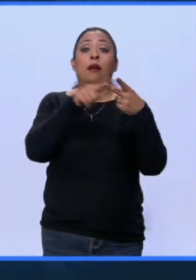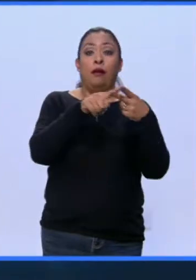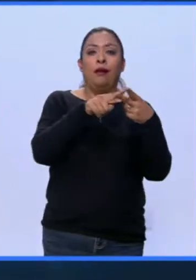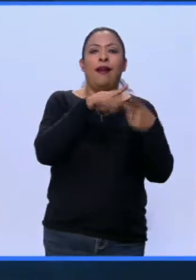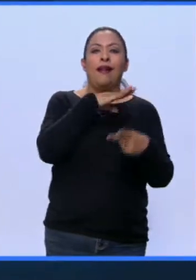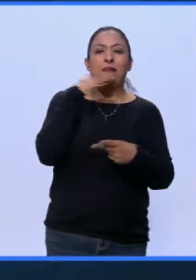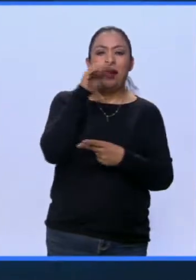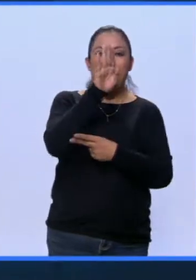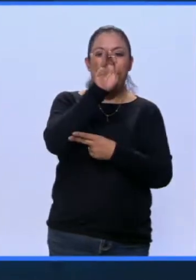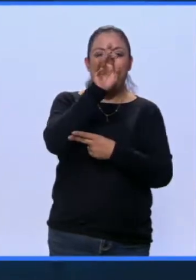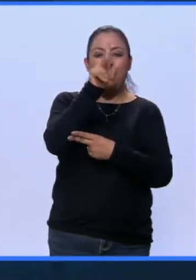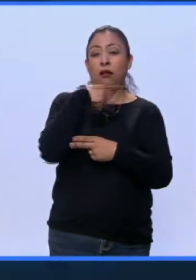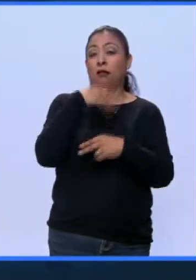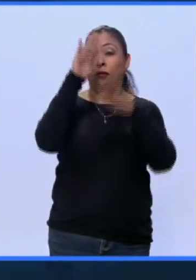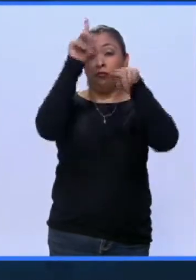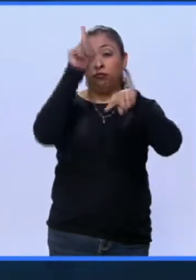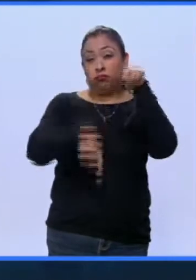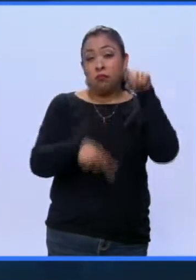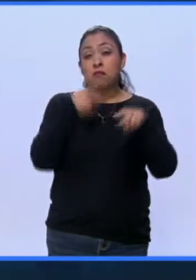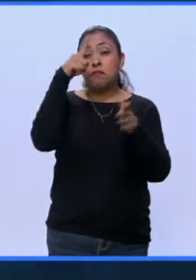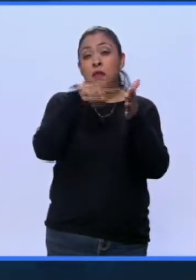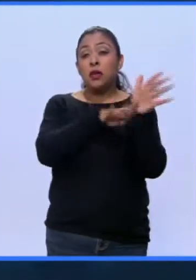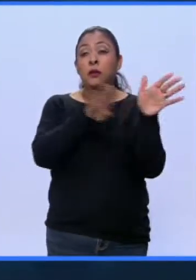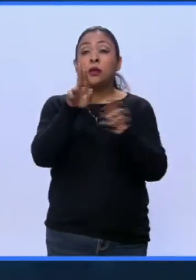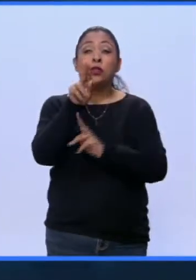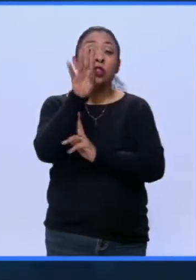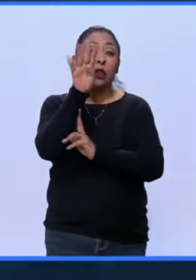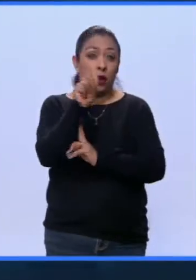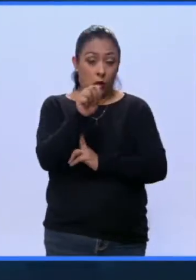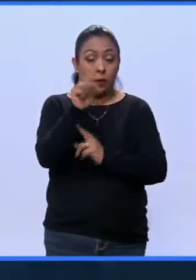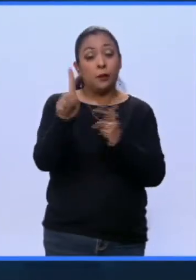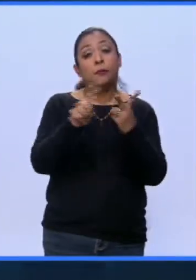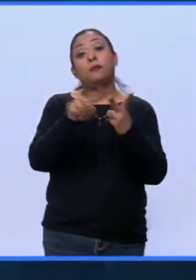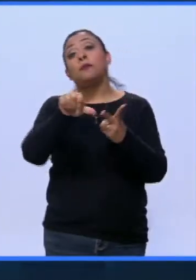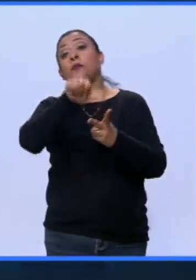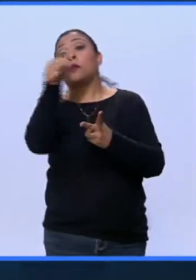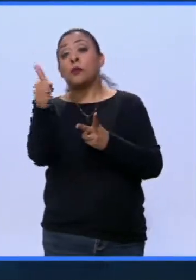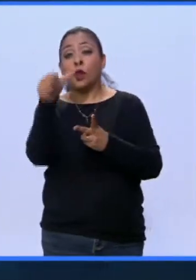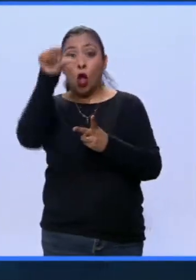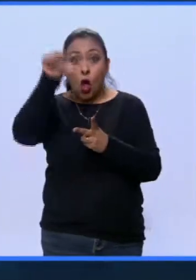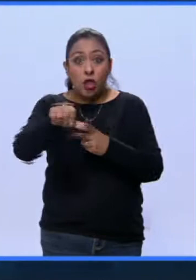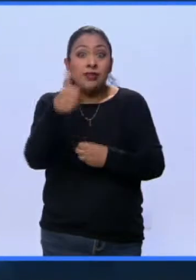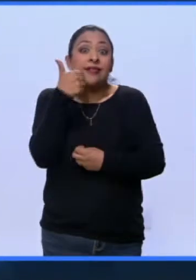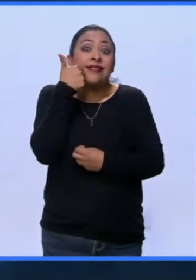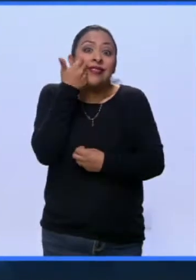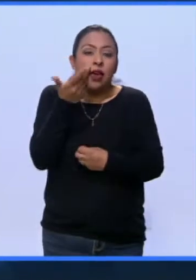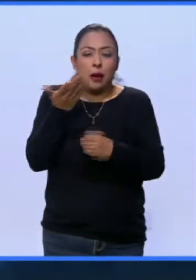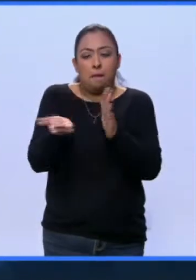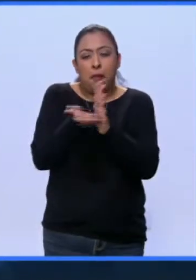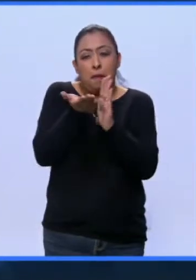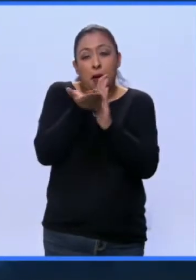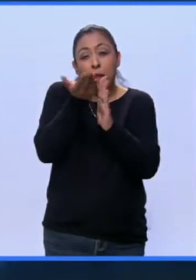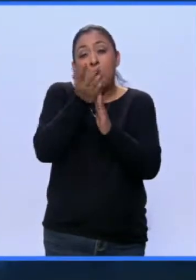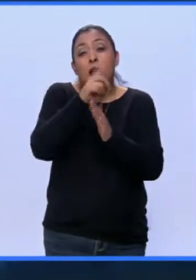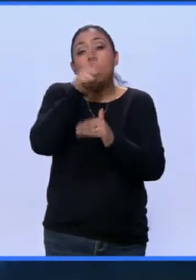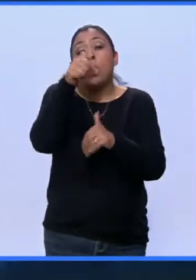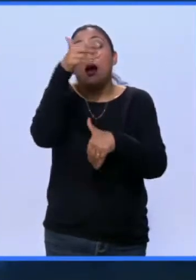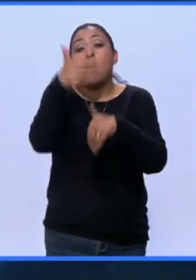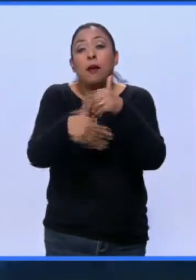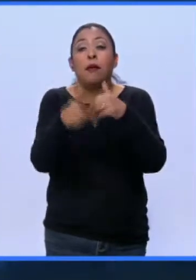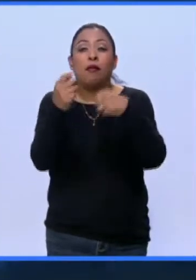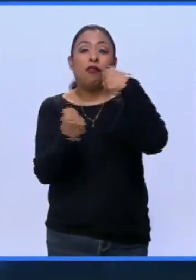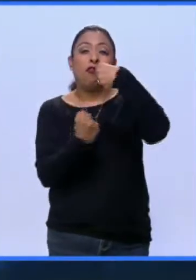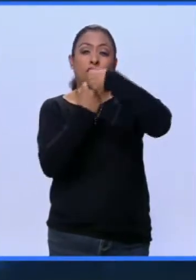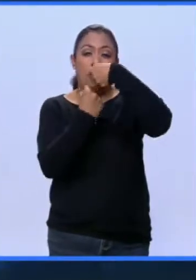derribado en 1989, y el que hoy pretenden terminar de construir en la frontera,